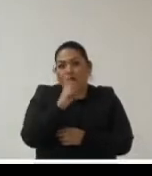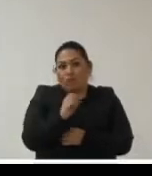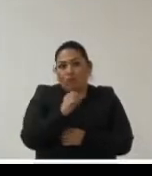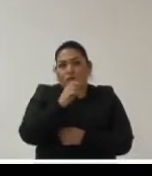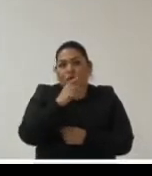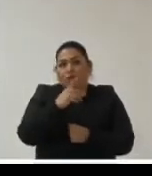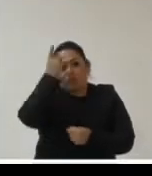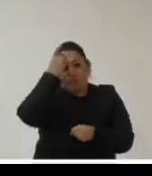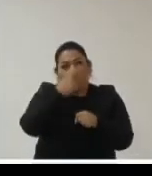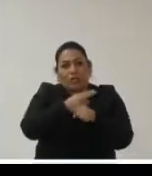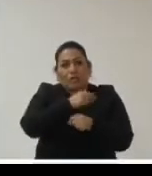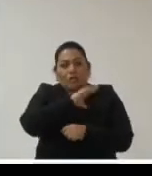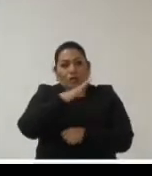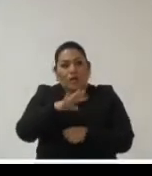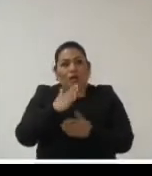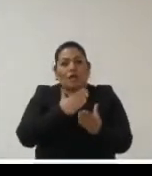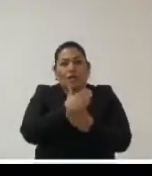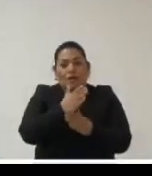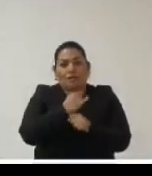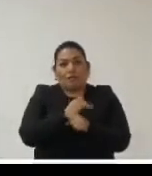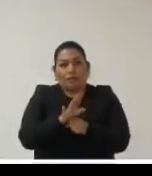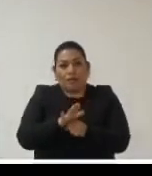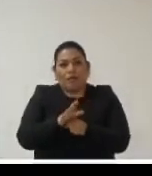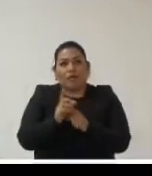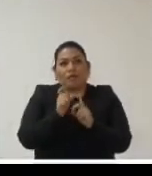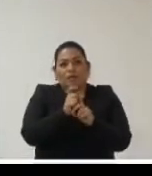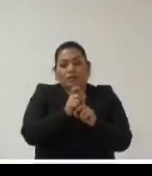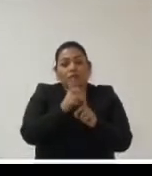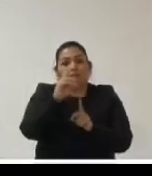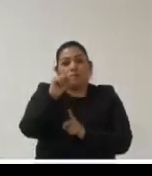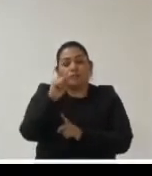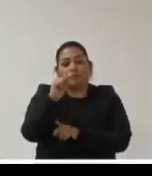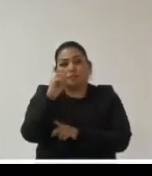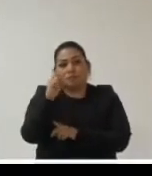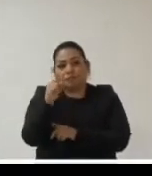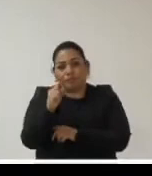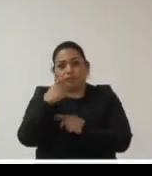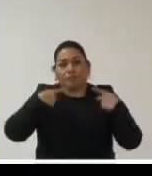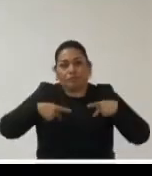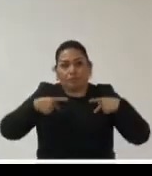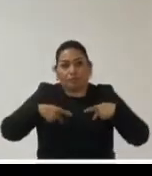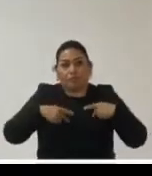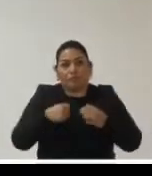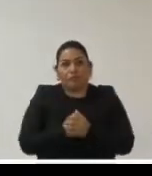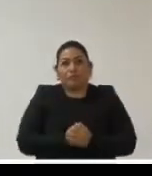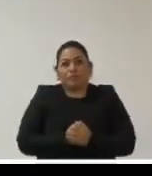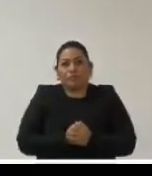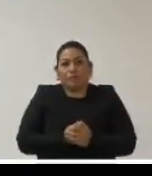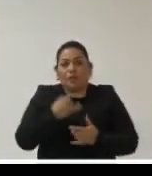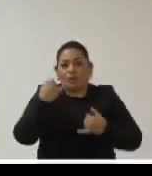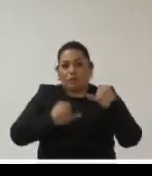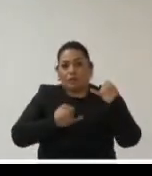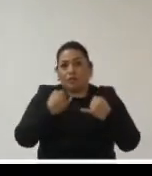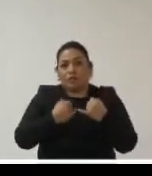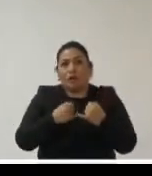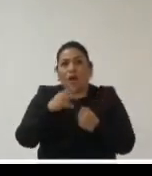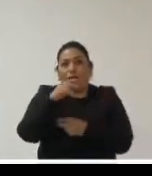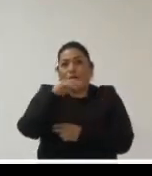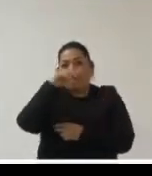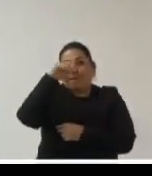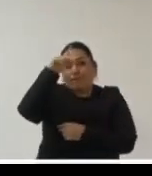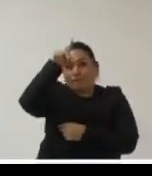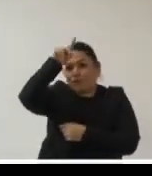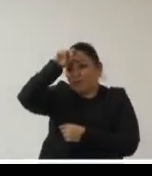general de Transparencia Acceso a la Información Pública y Protección de Datos Personales Ministerio de Justicia y Derechos Humanos de Perú